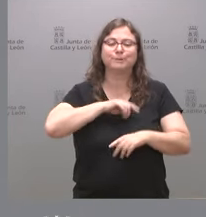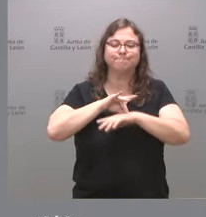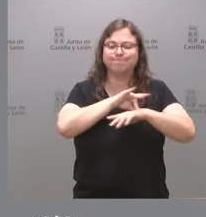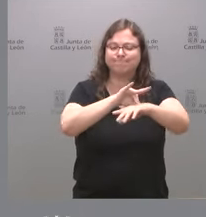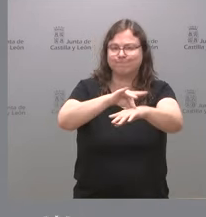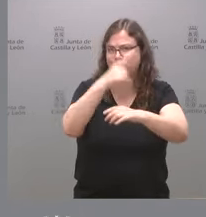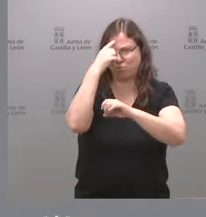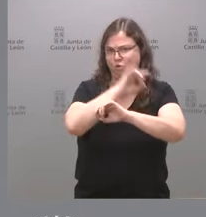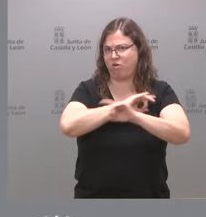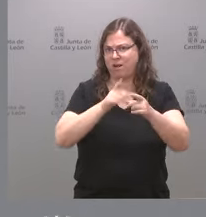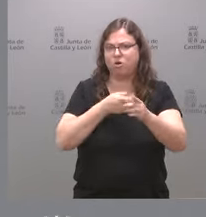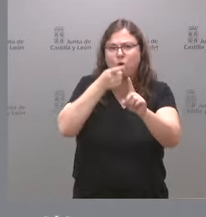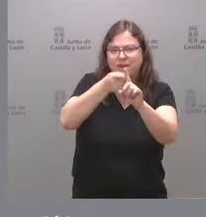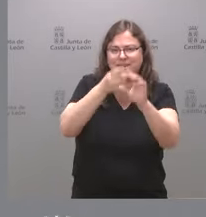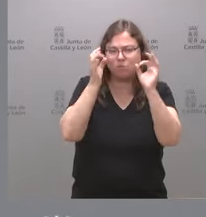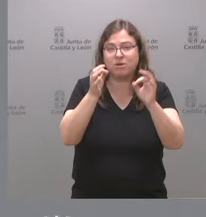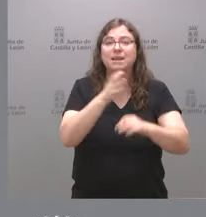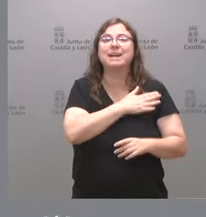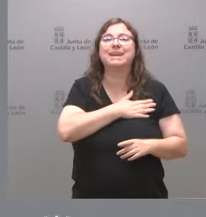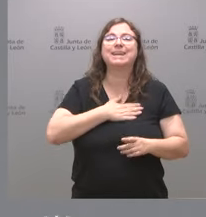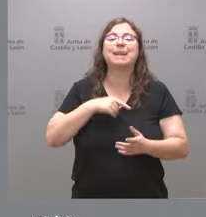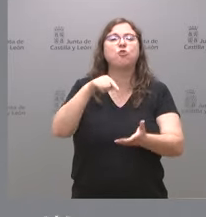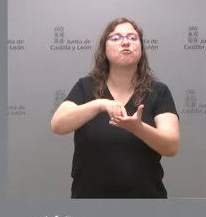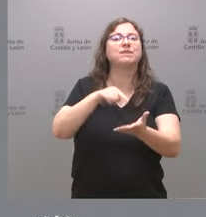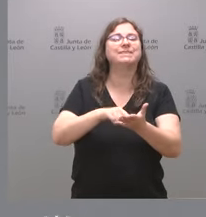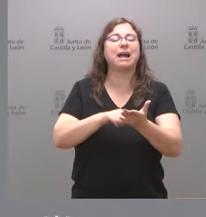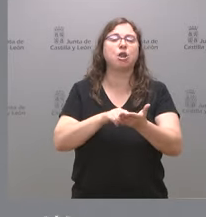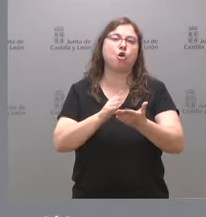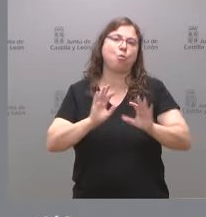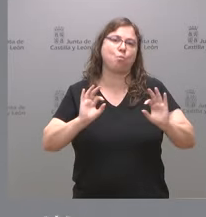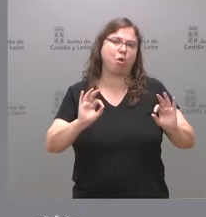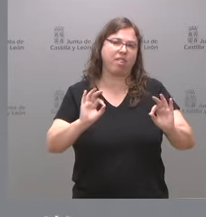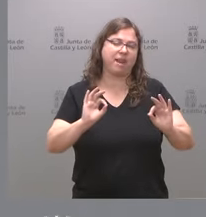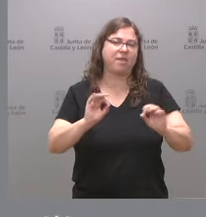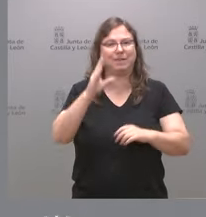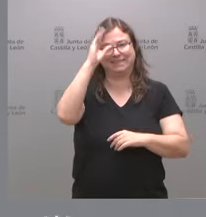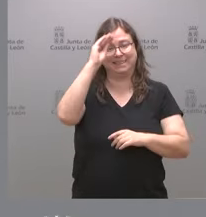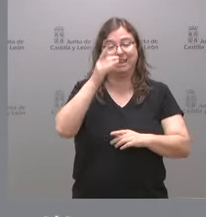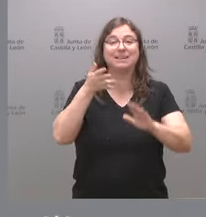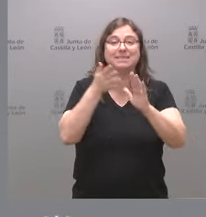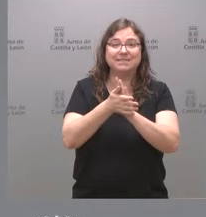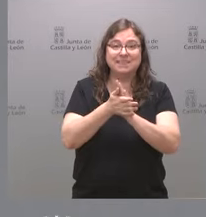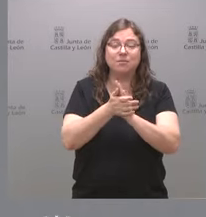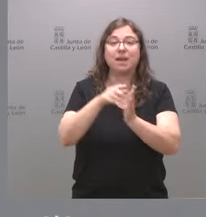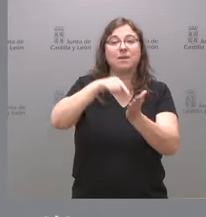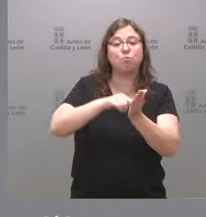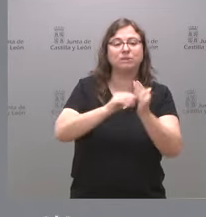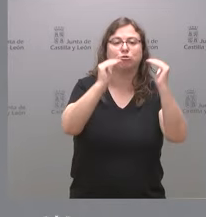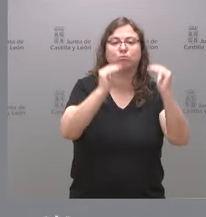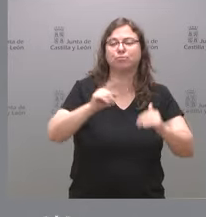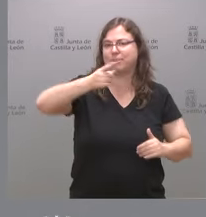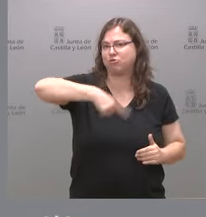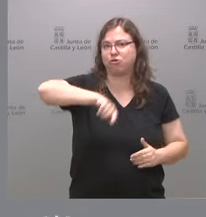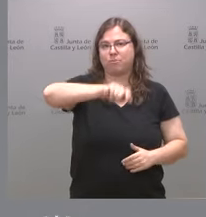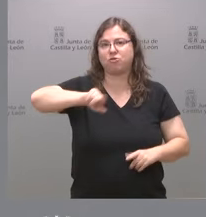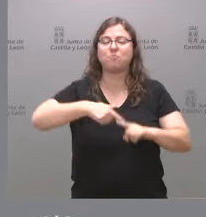muy clara que es una fiscalidad moderada e inteligente. Supone ir reduciendo impuestos y ir reduciendo impuestos al conjunto de los ciudadanos y de los servicios.